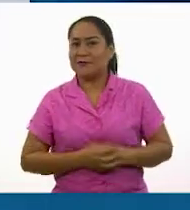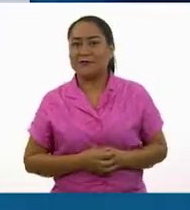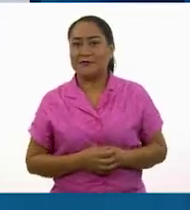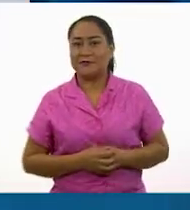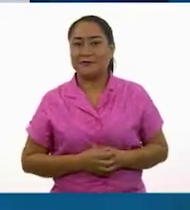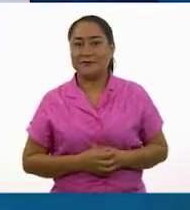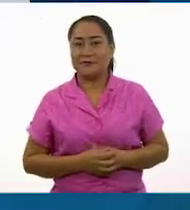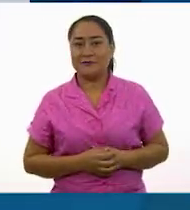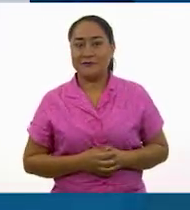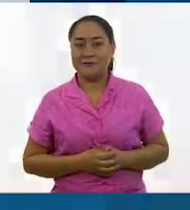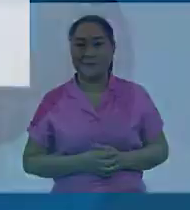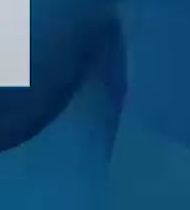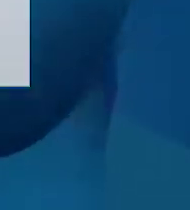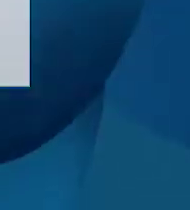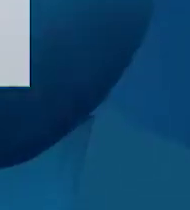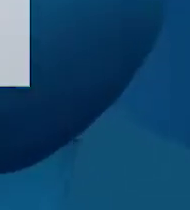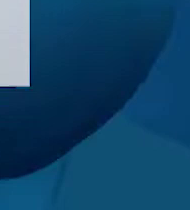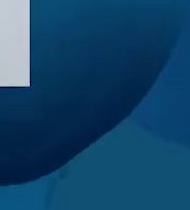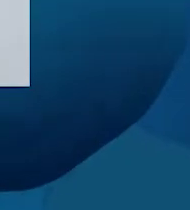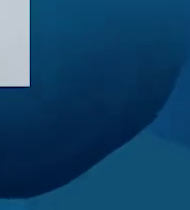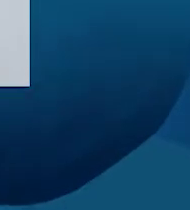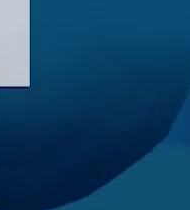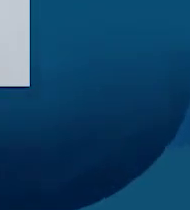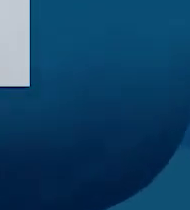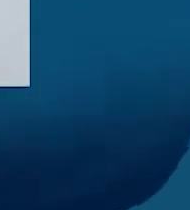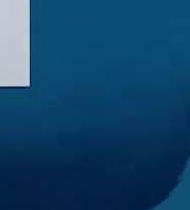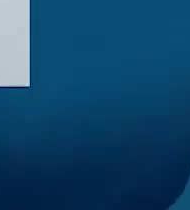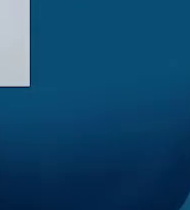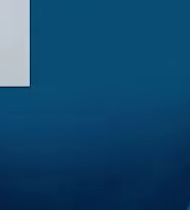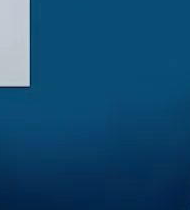Lavarse las manitas con agua y con jabón.